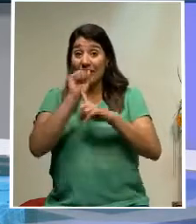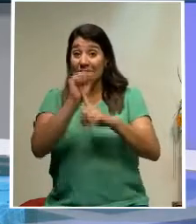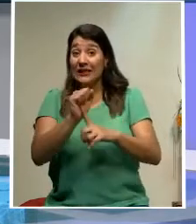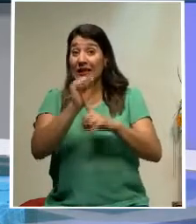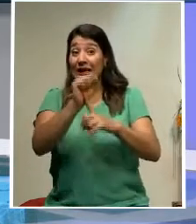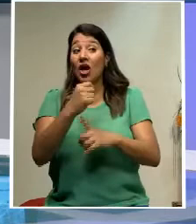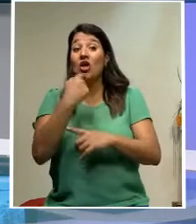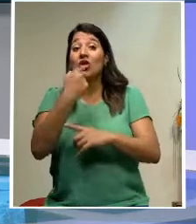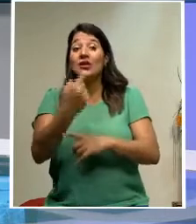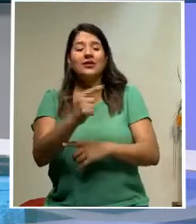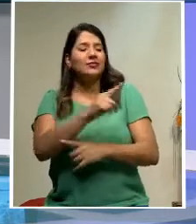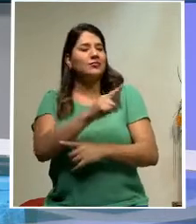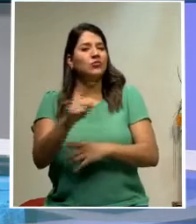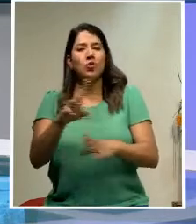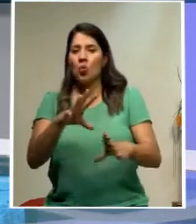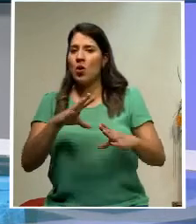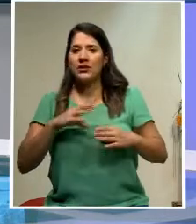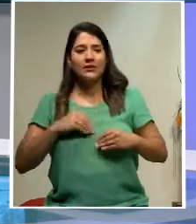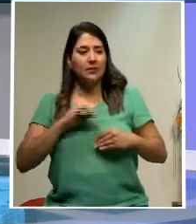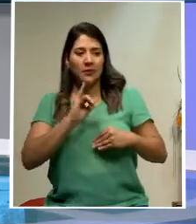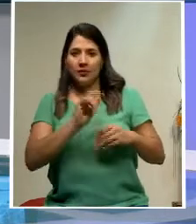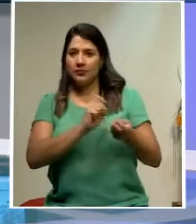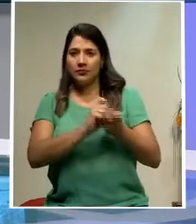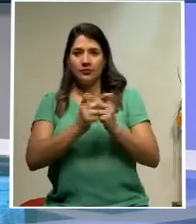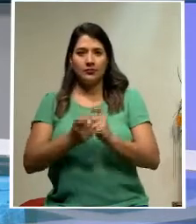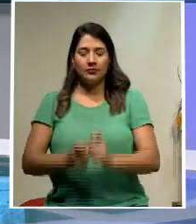que no aceptarán las reformas.